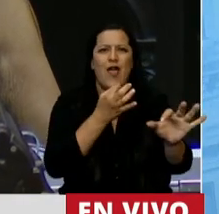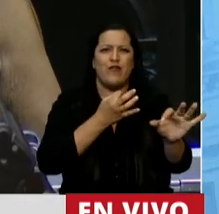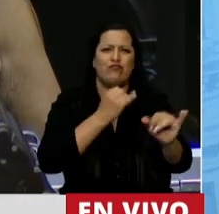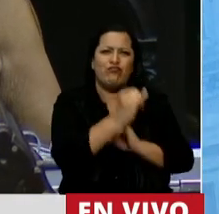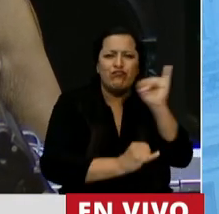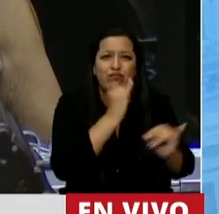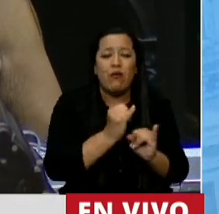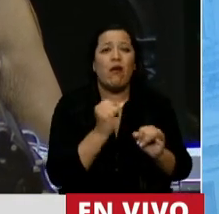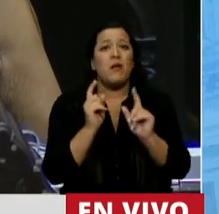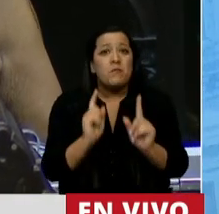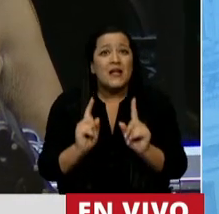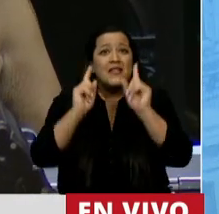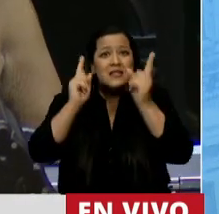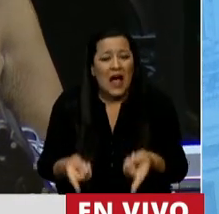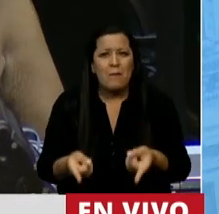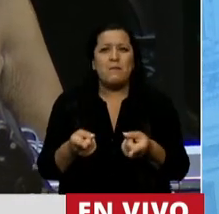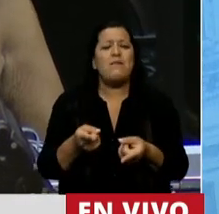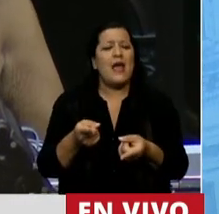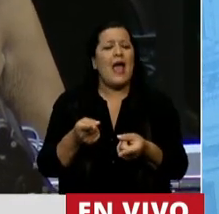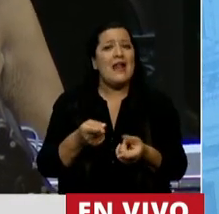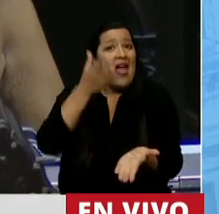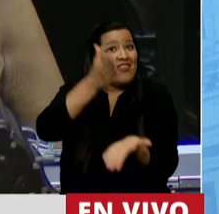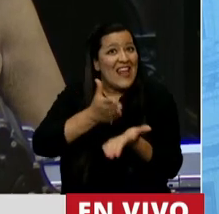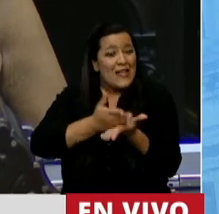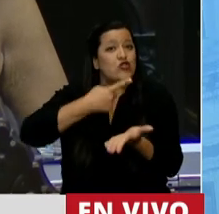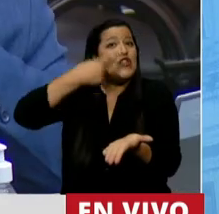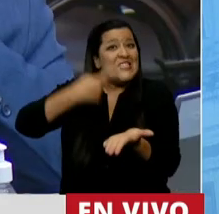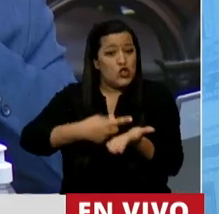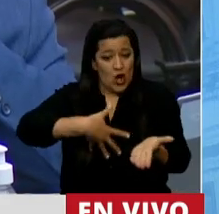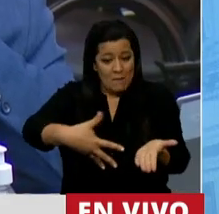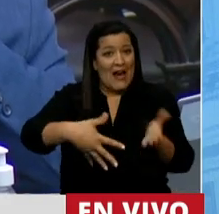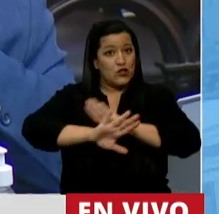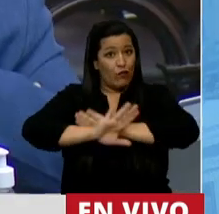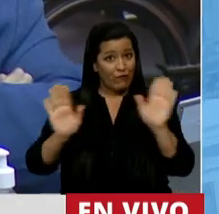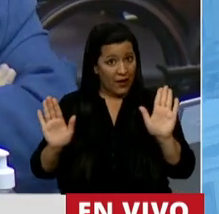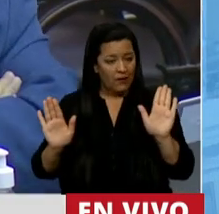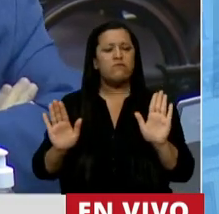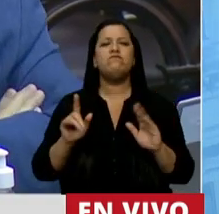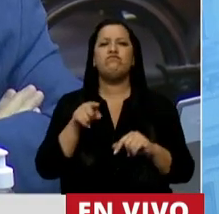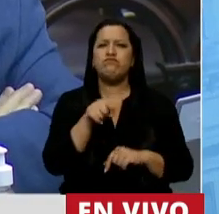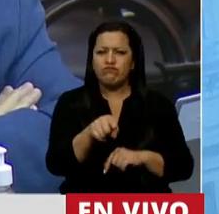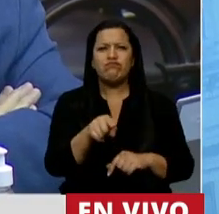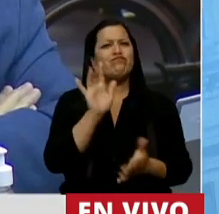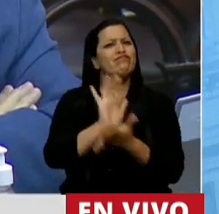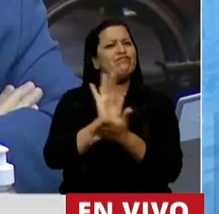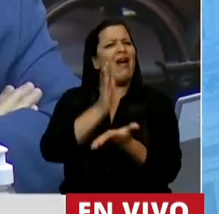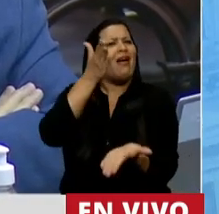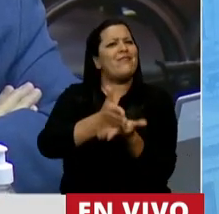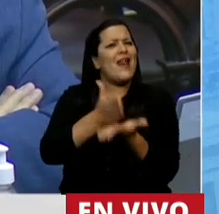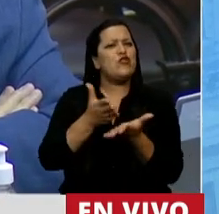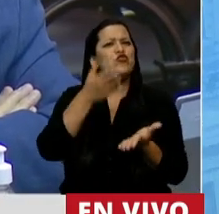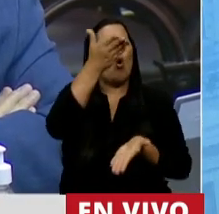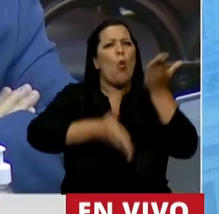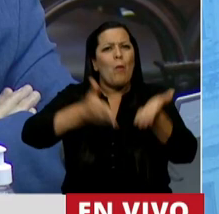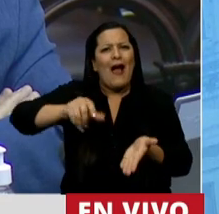Y el derecho a la interrupción voluntaria del embarazo representa defender un derecho humano de las